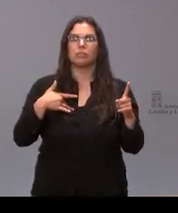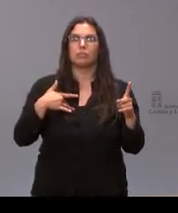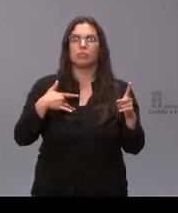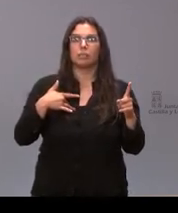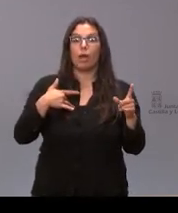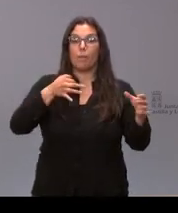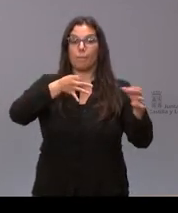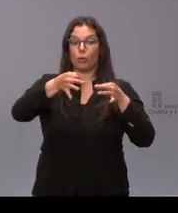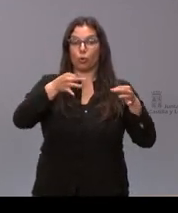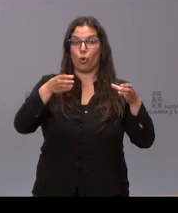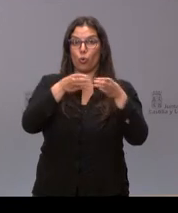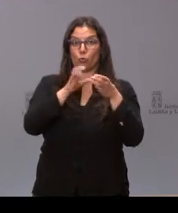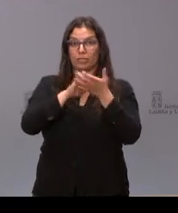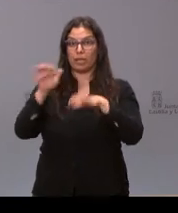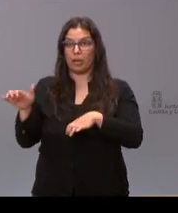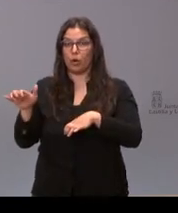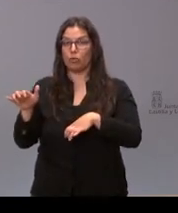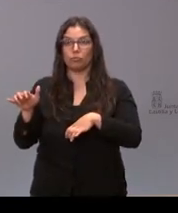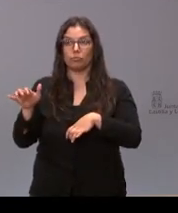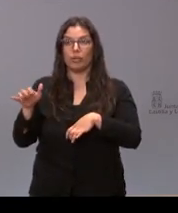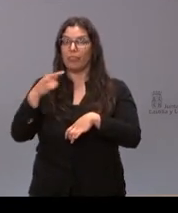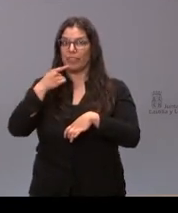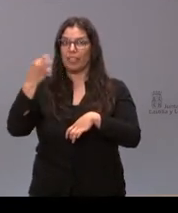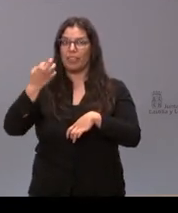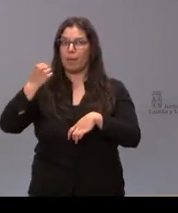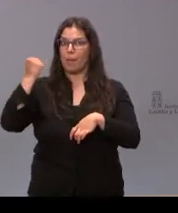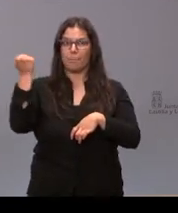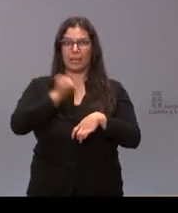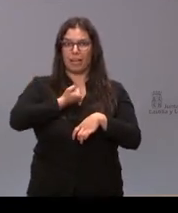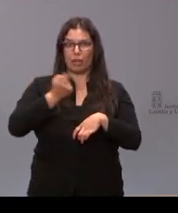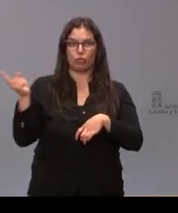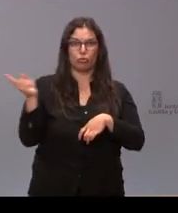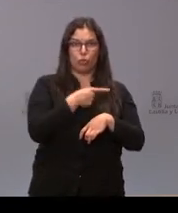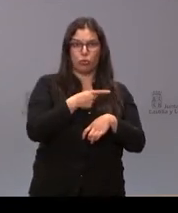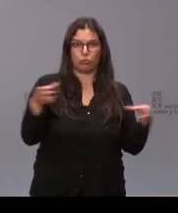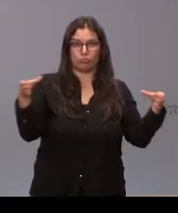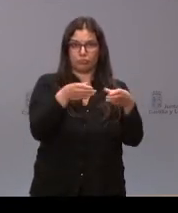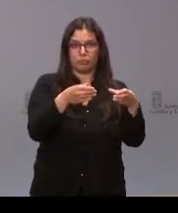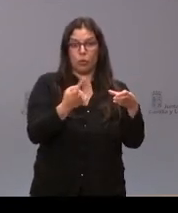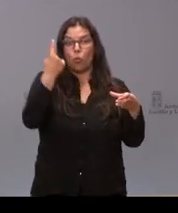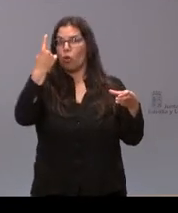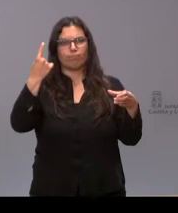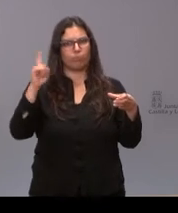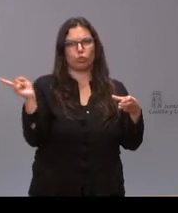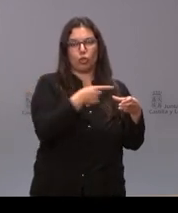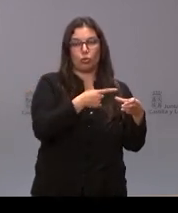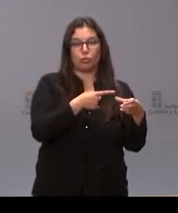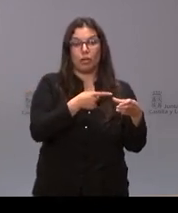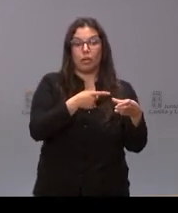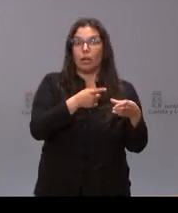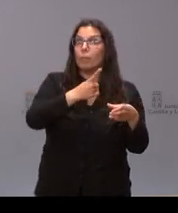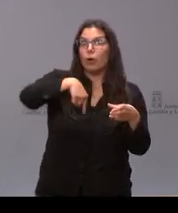del protocolo de la Junta no se han sacrificado la totalidad del rebaño sino solamente estos